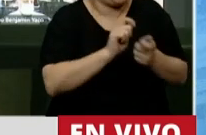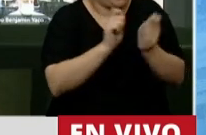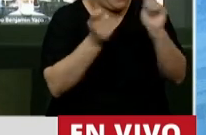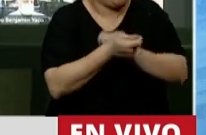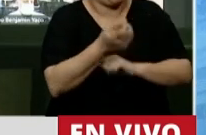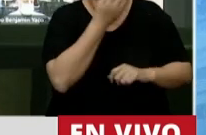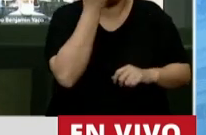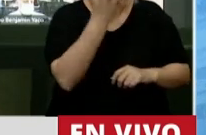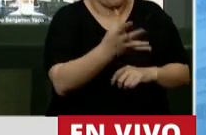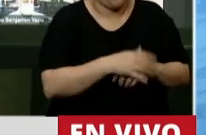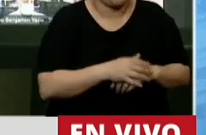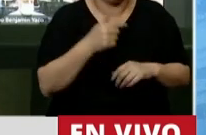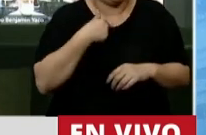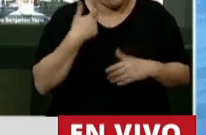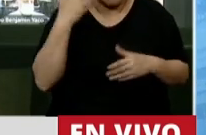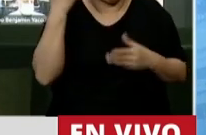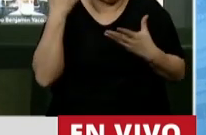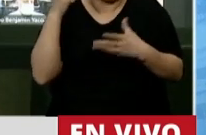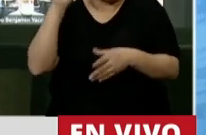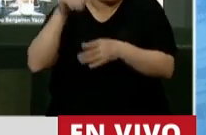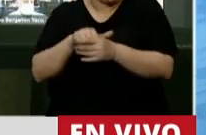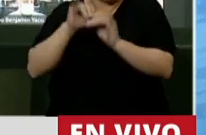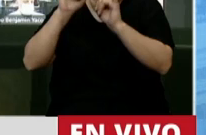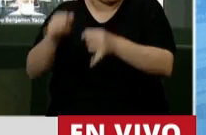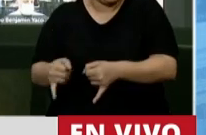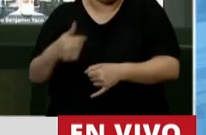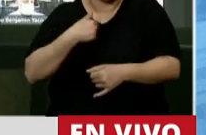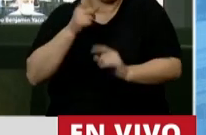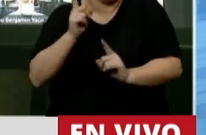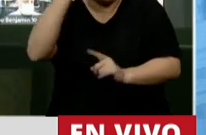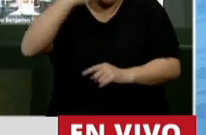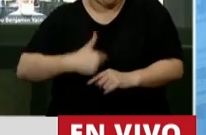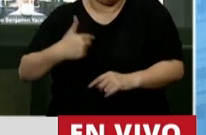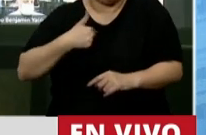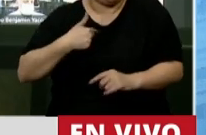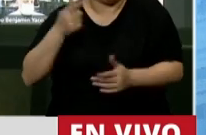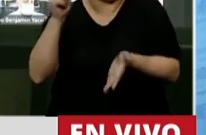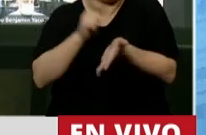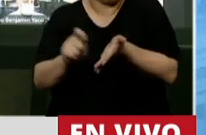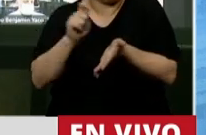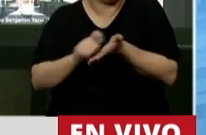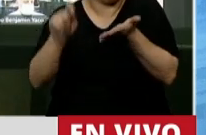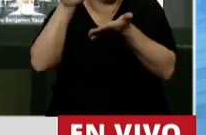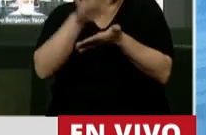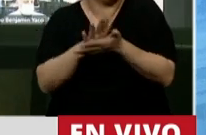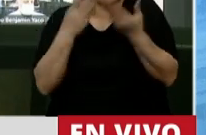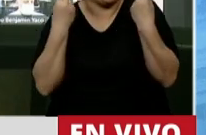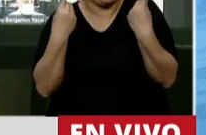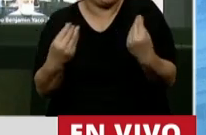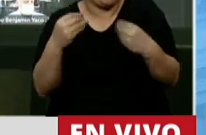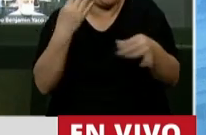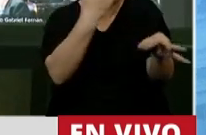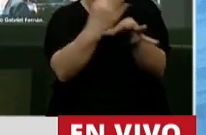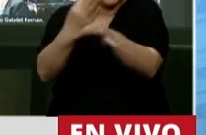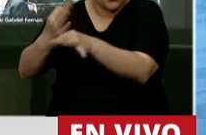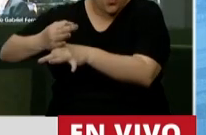uno de los proyectos que yo he acompañado e incluso fui quien lo escribió con respecto a que en todas las